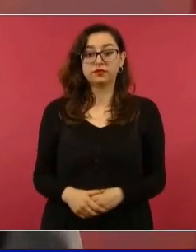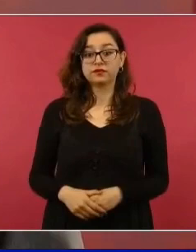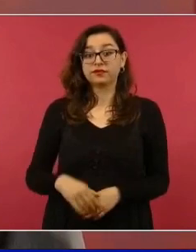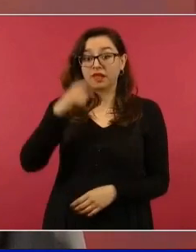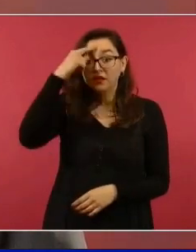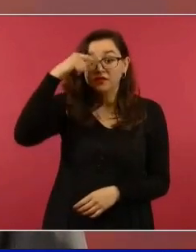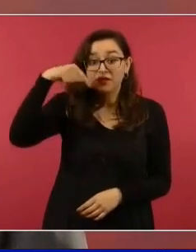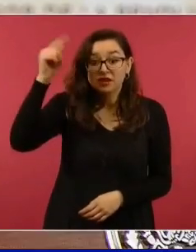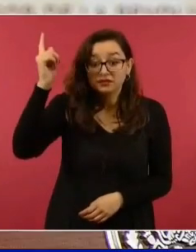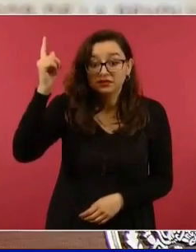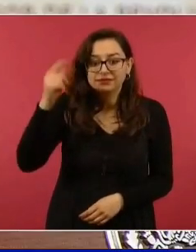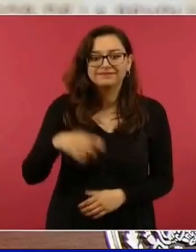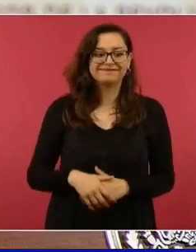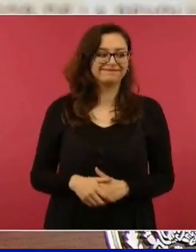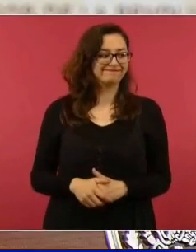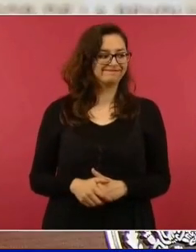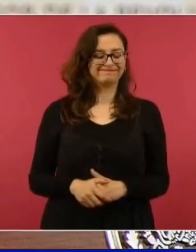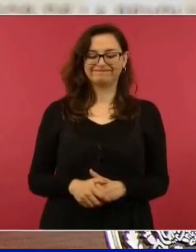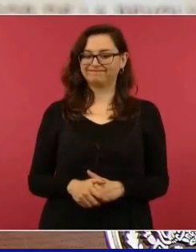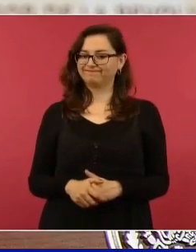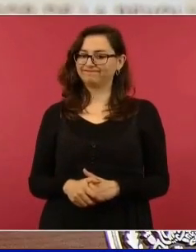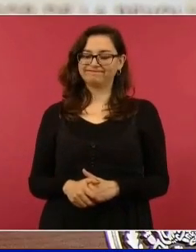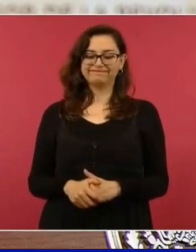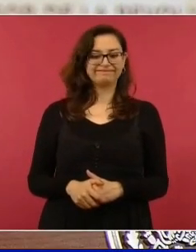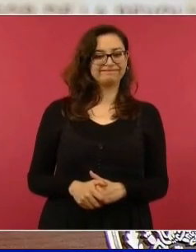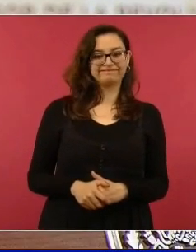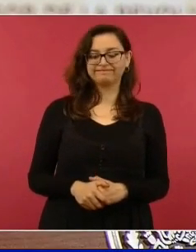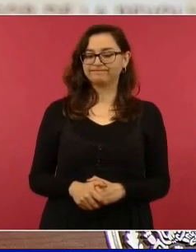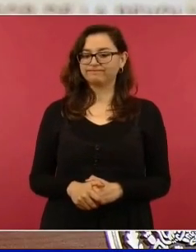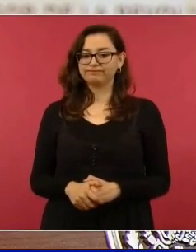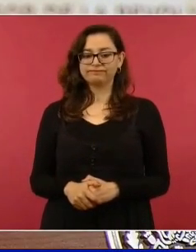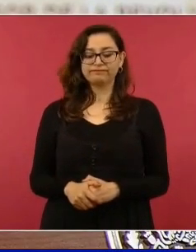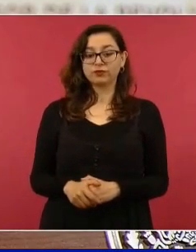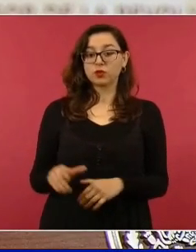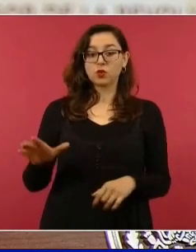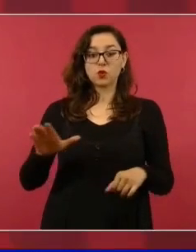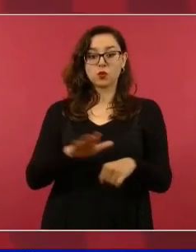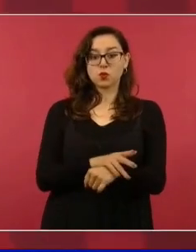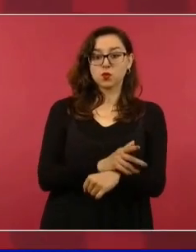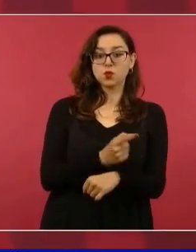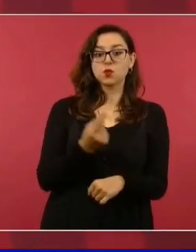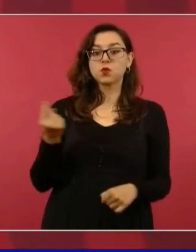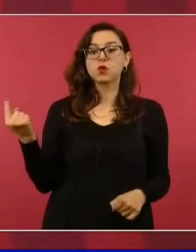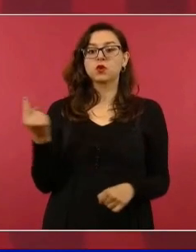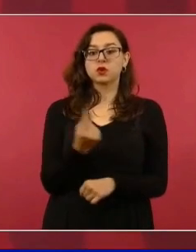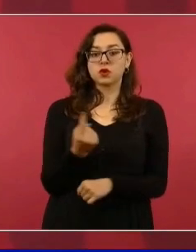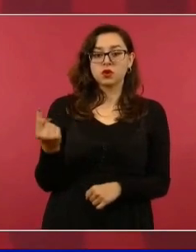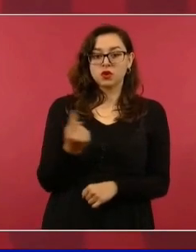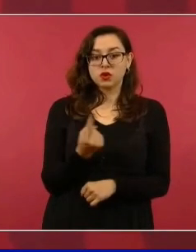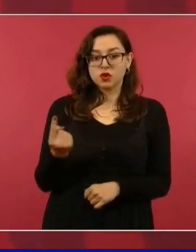hemos hablado de cómo